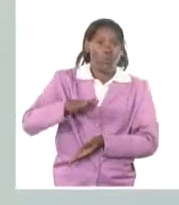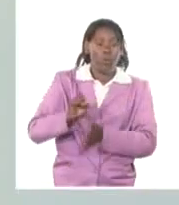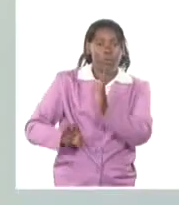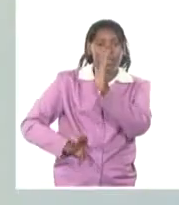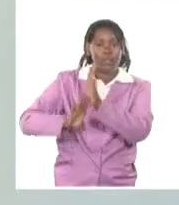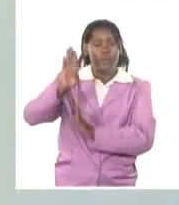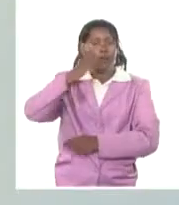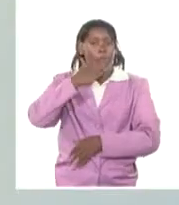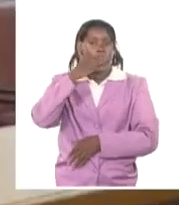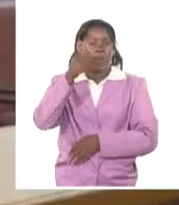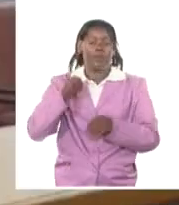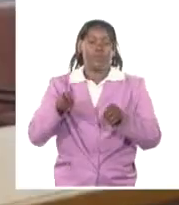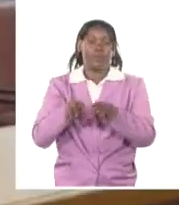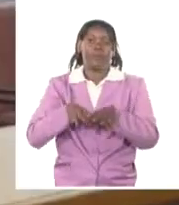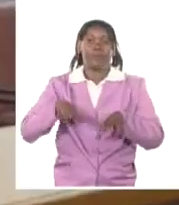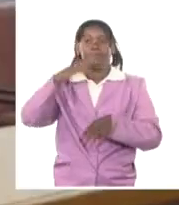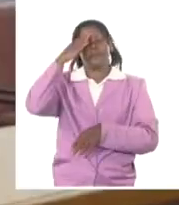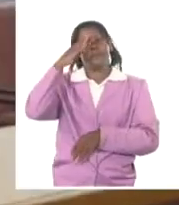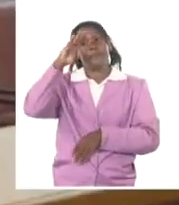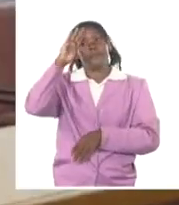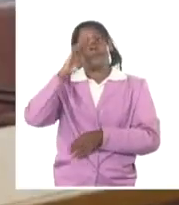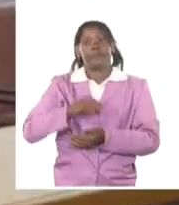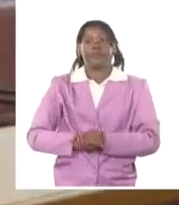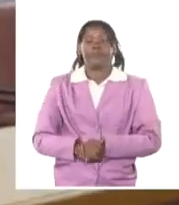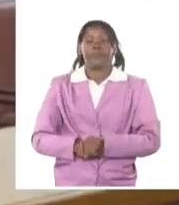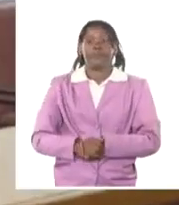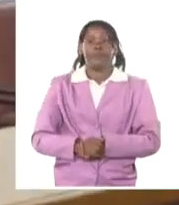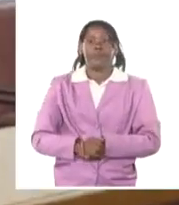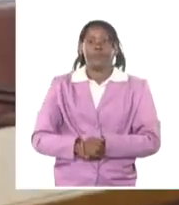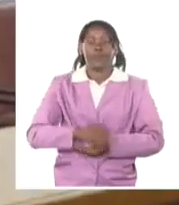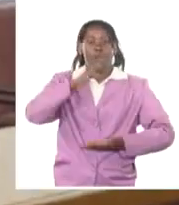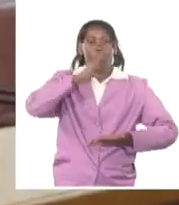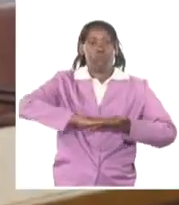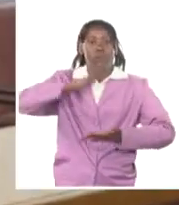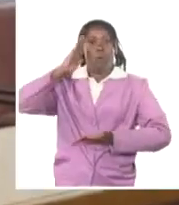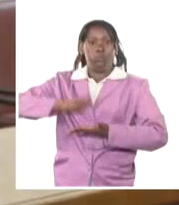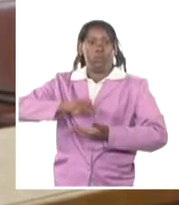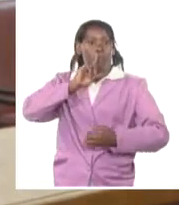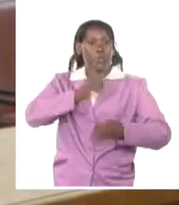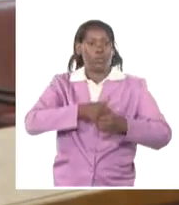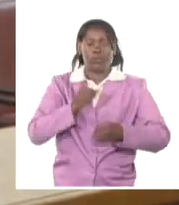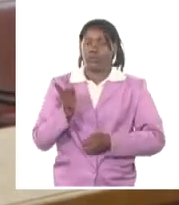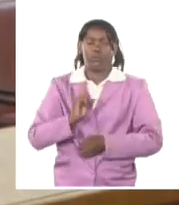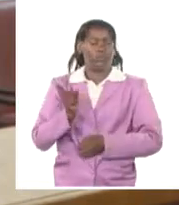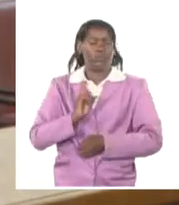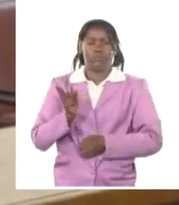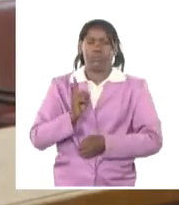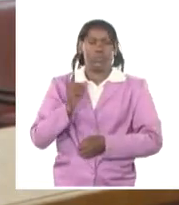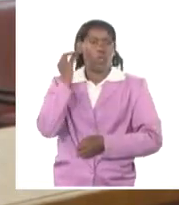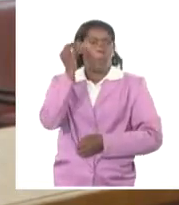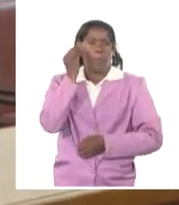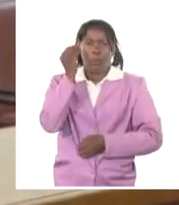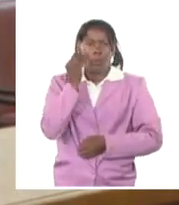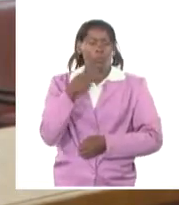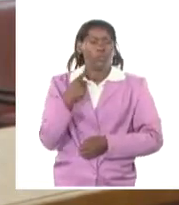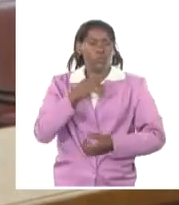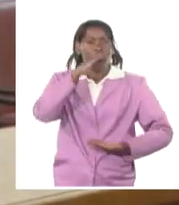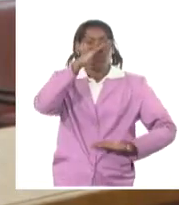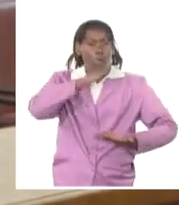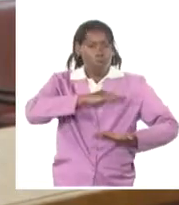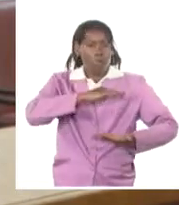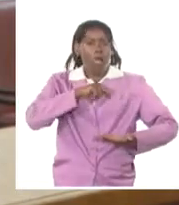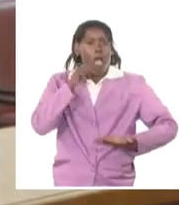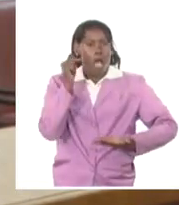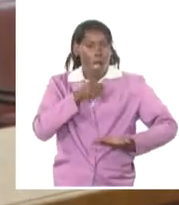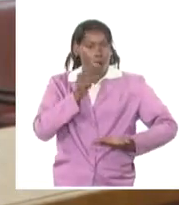la actual contingencia. No va a haber cero combustible en Cuba en estos meses. Vamos a seguir restringidos. El